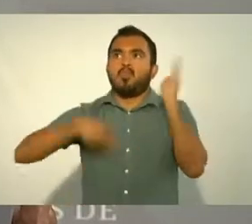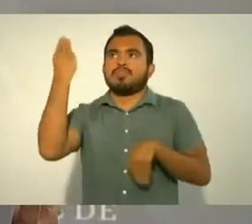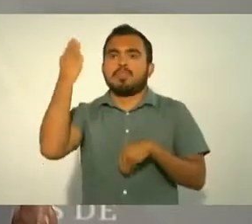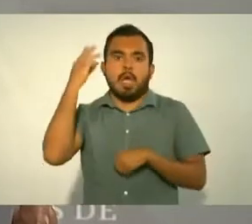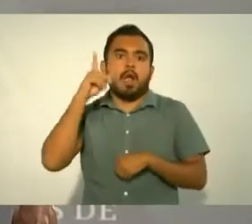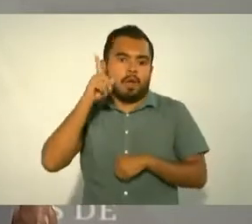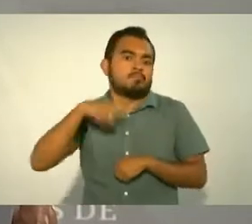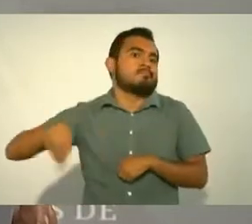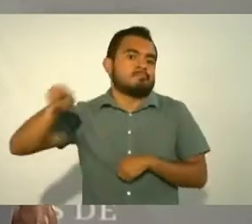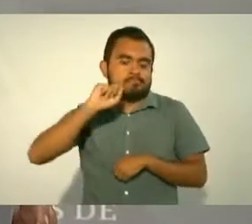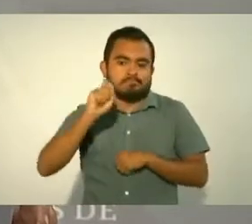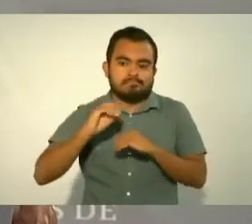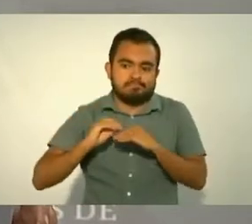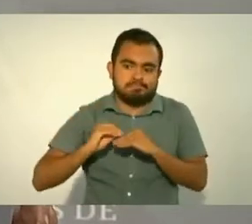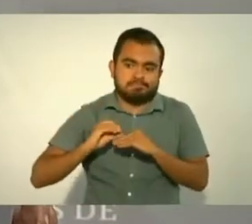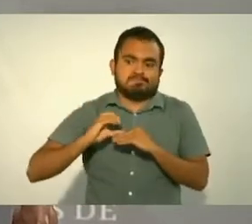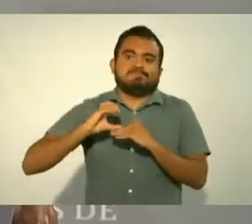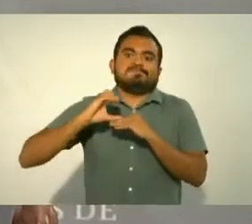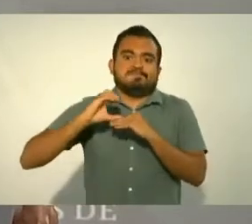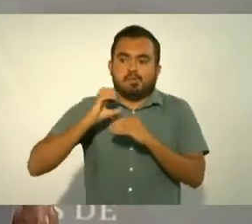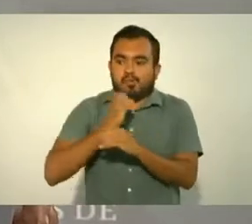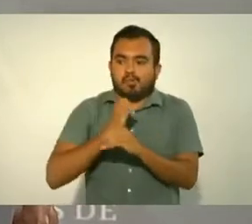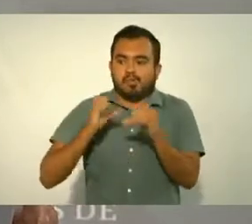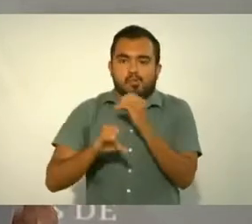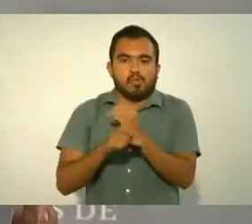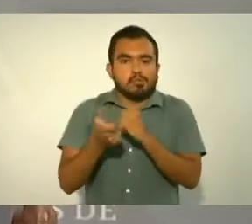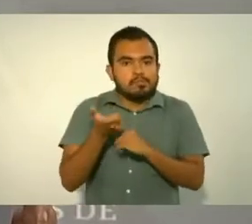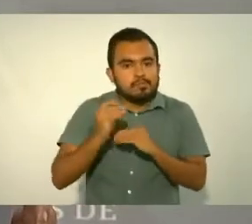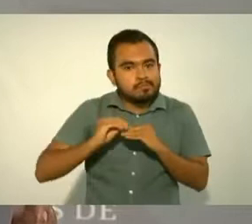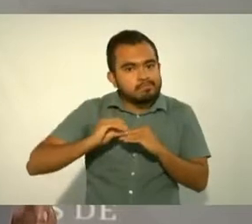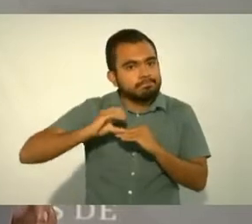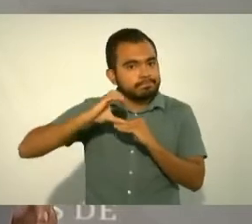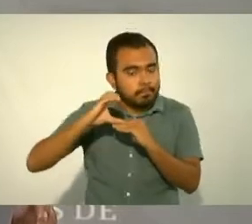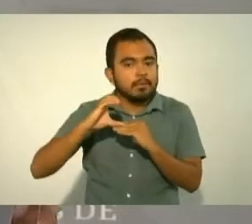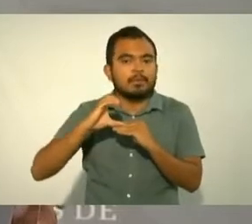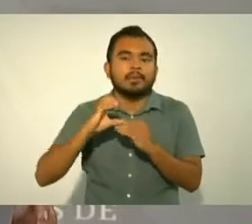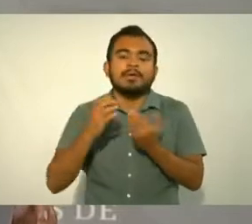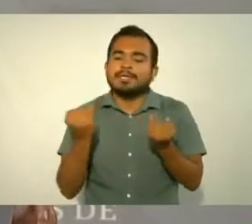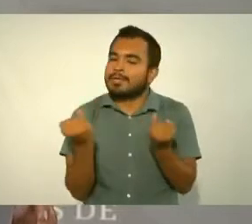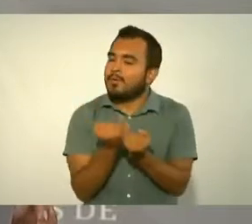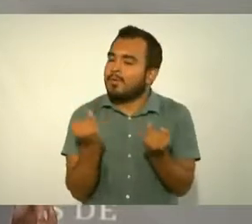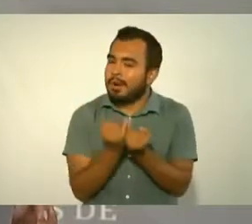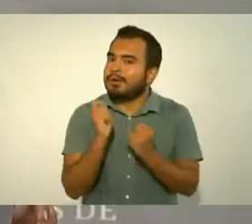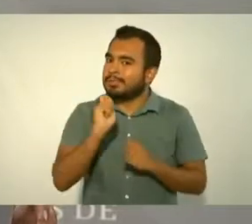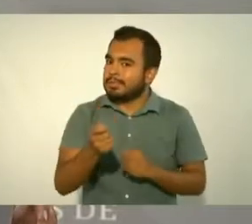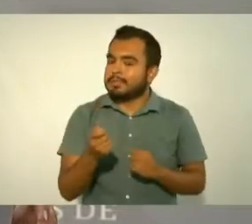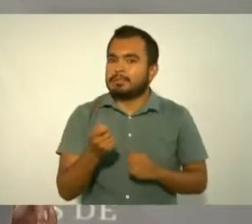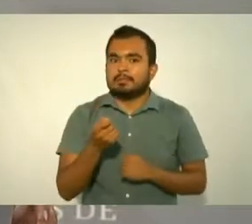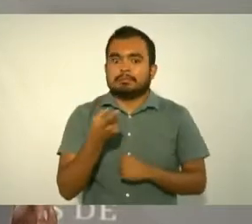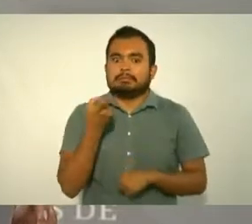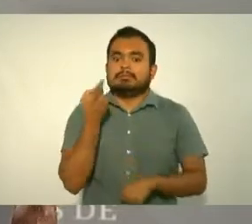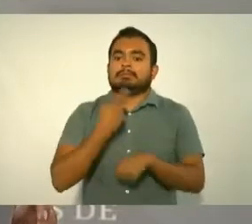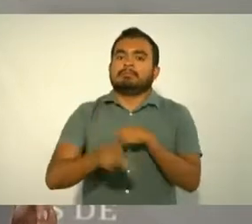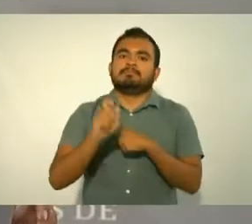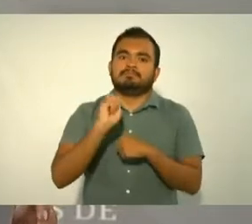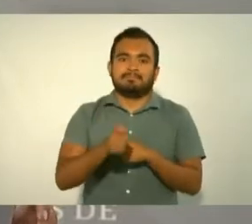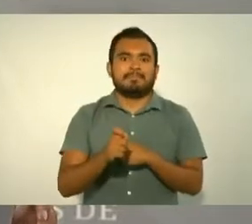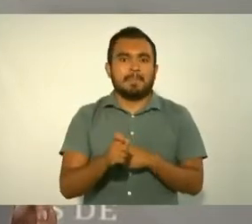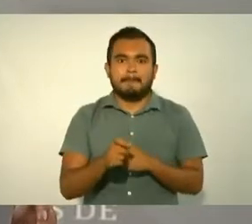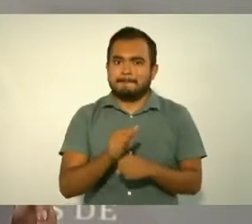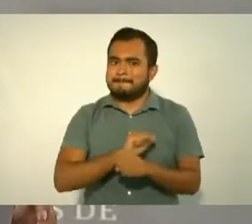Así como nos dañó mucho y nos entristeció la pandemia.